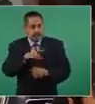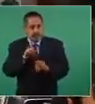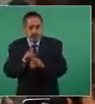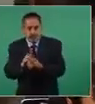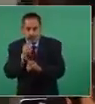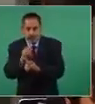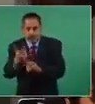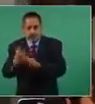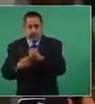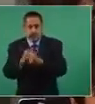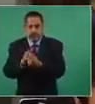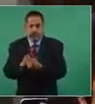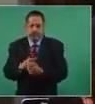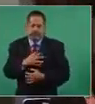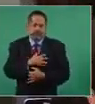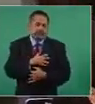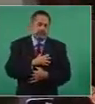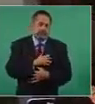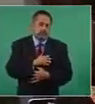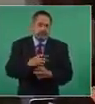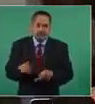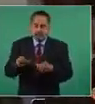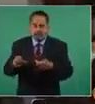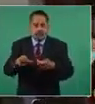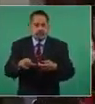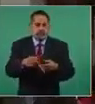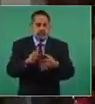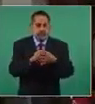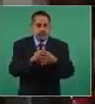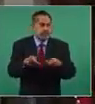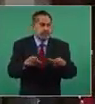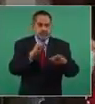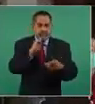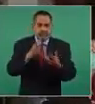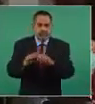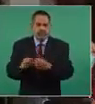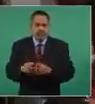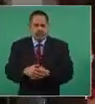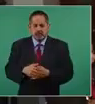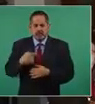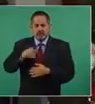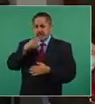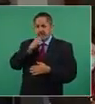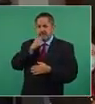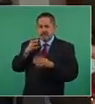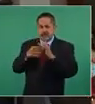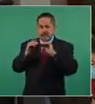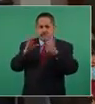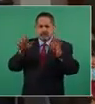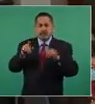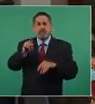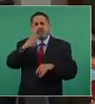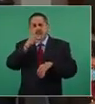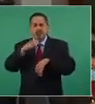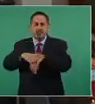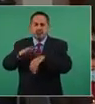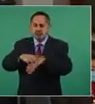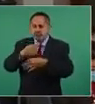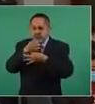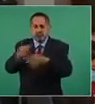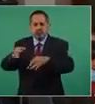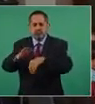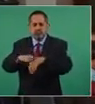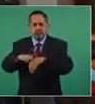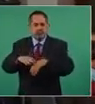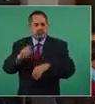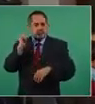tiene una niñita de siete años que está ayudando a vender mazapán con su madre. No me ha quedado claro, presidente, el mensaje que lanzaría a estos niños